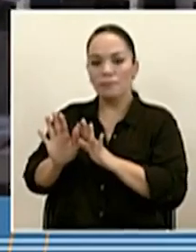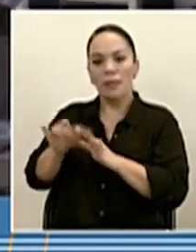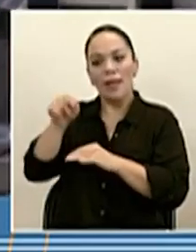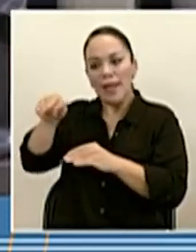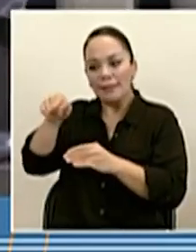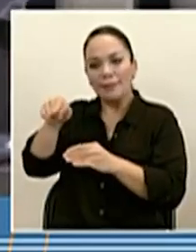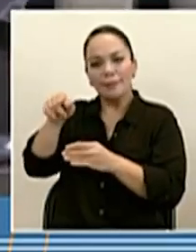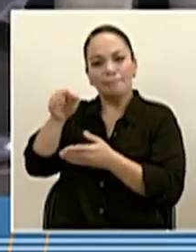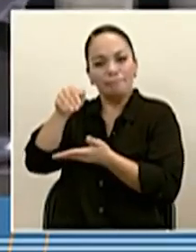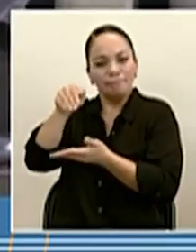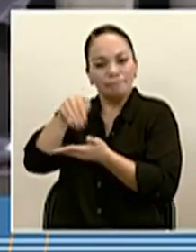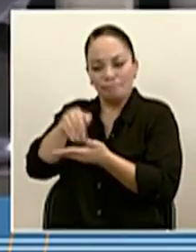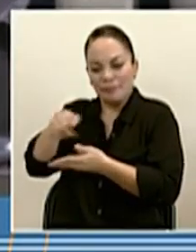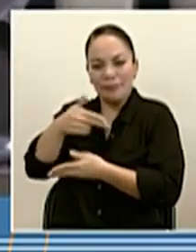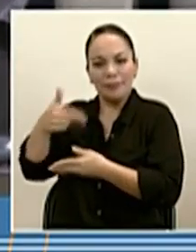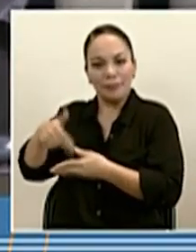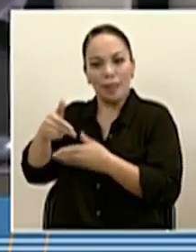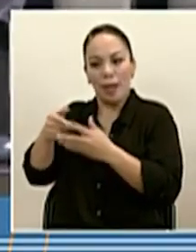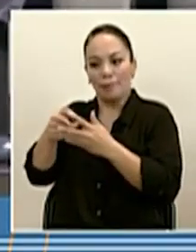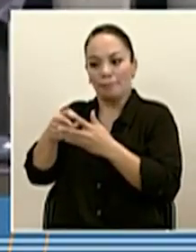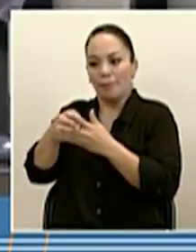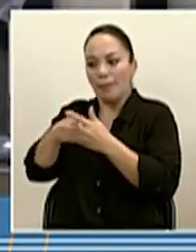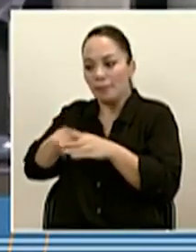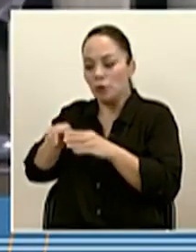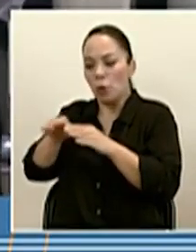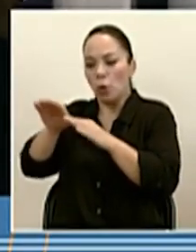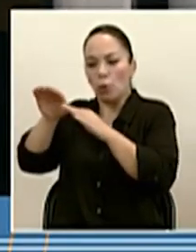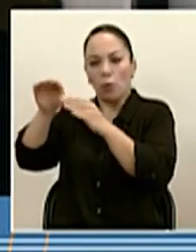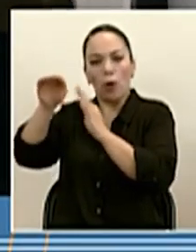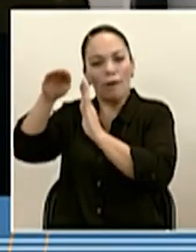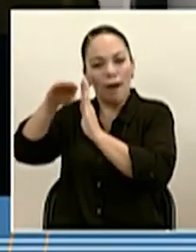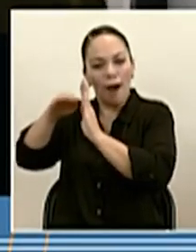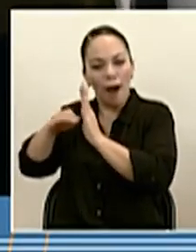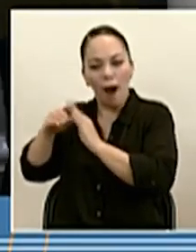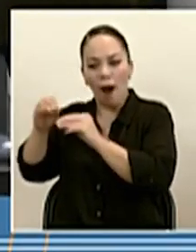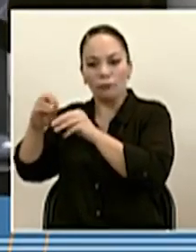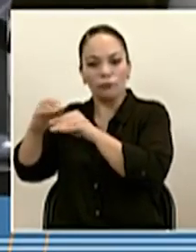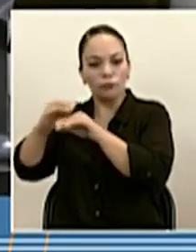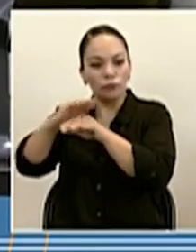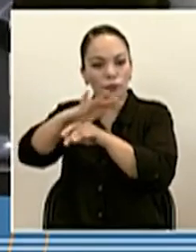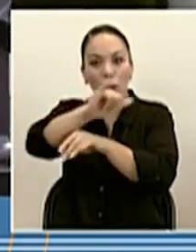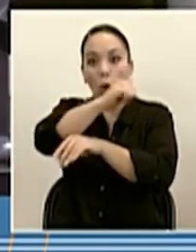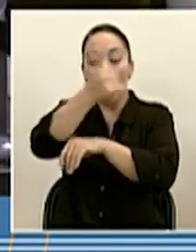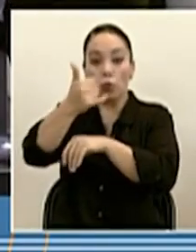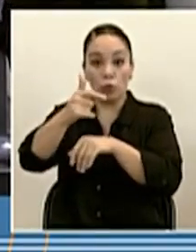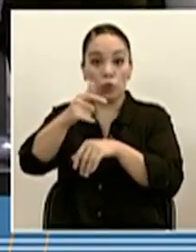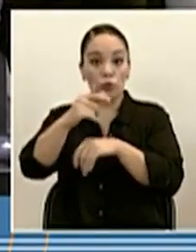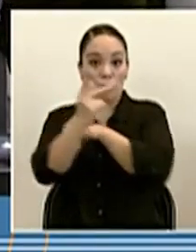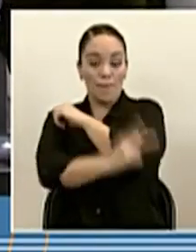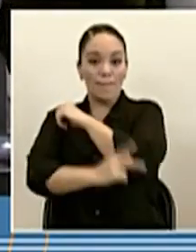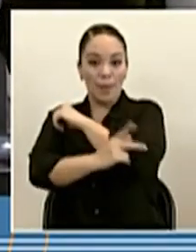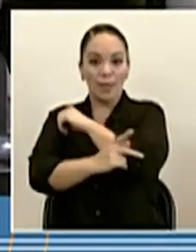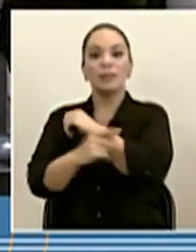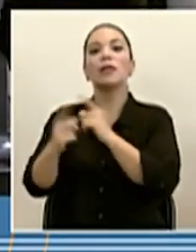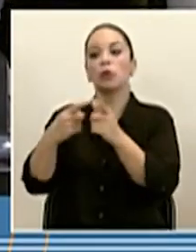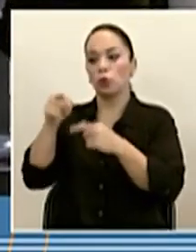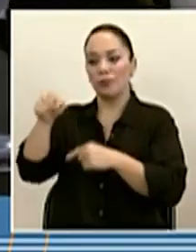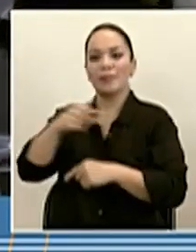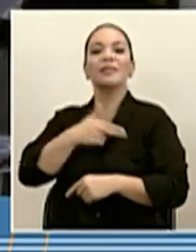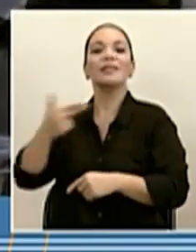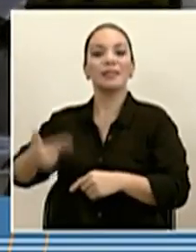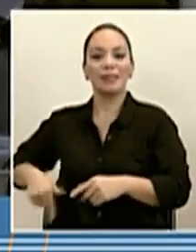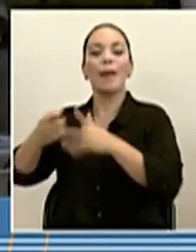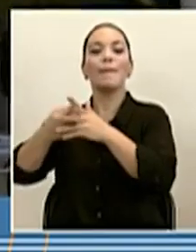a migrar a Europa y luego a las Américas y la producción ya comenzó a aumentar es que China comenzó a